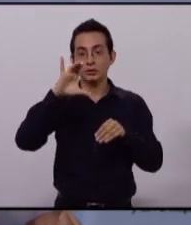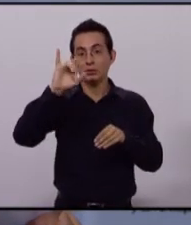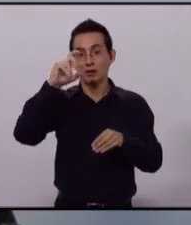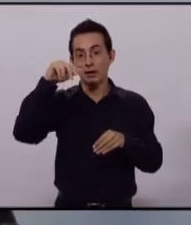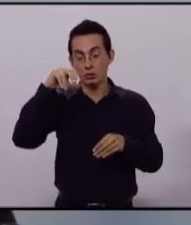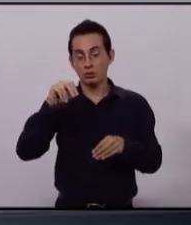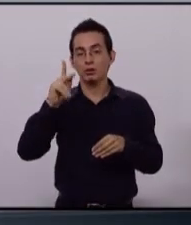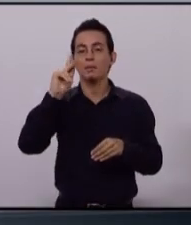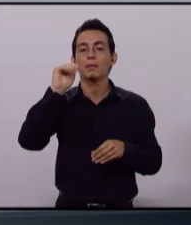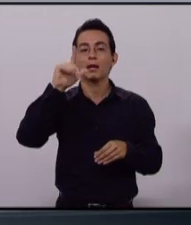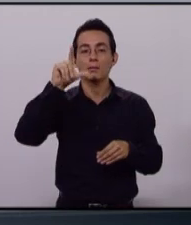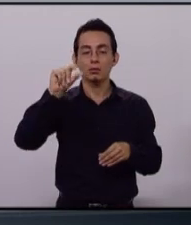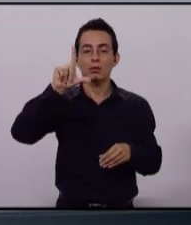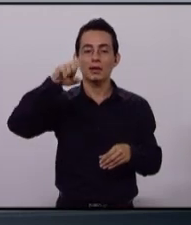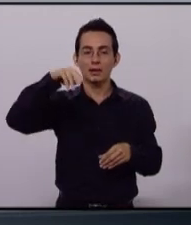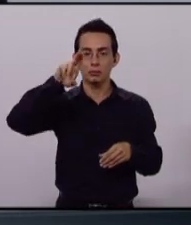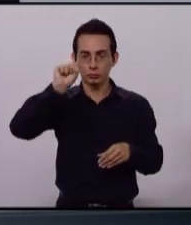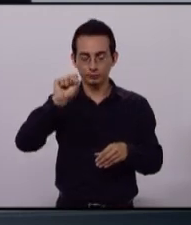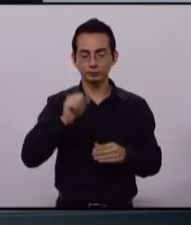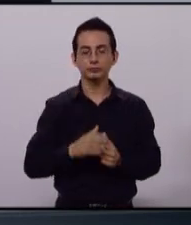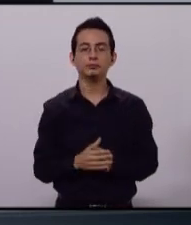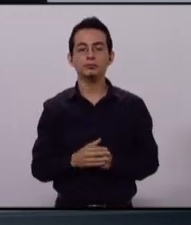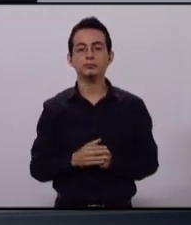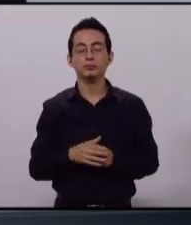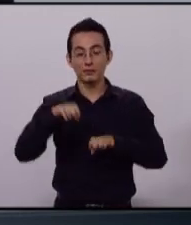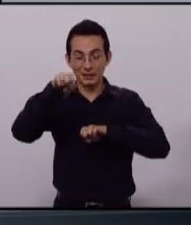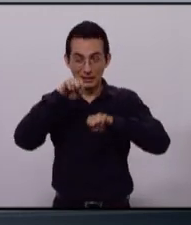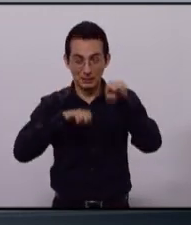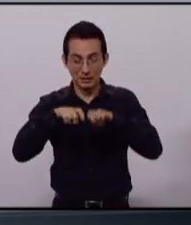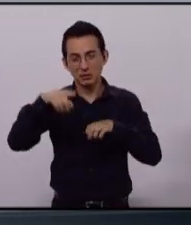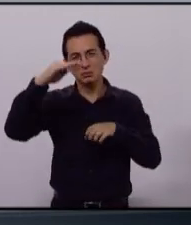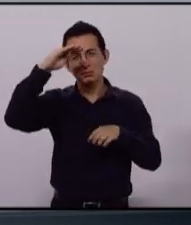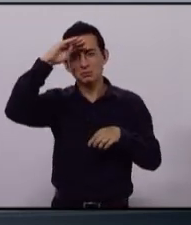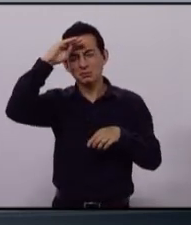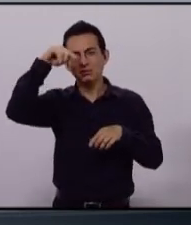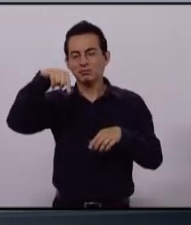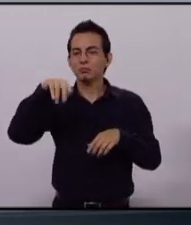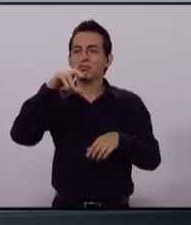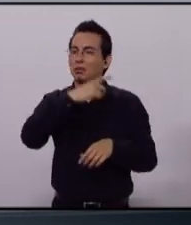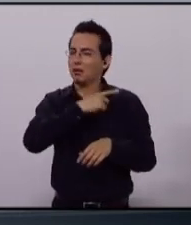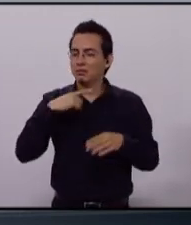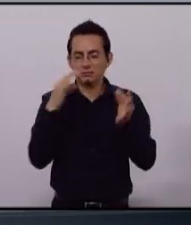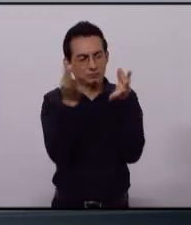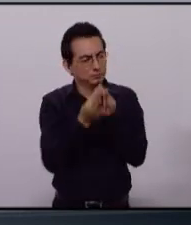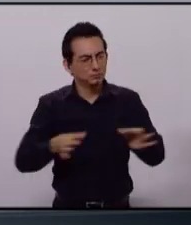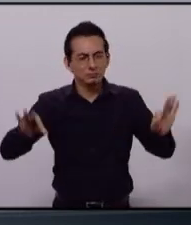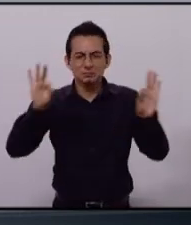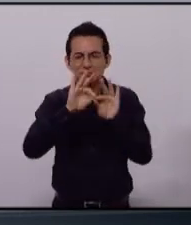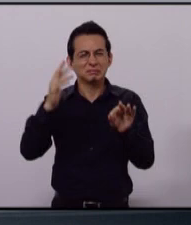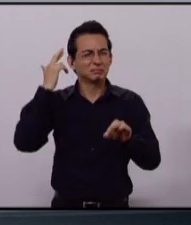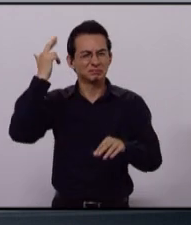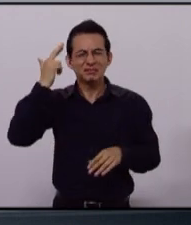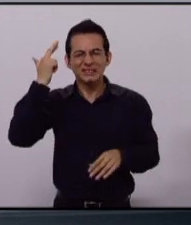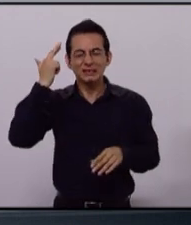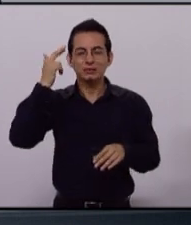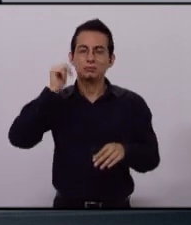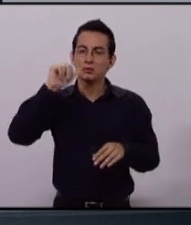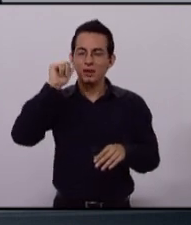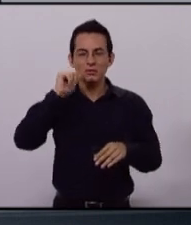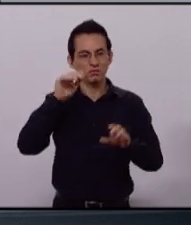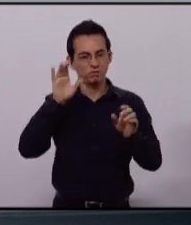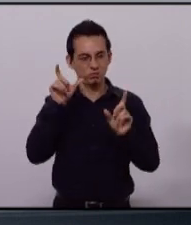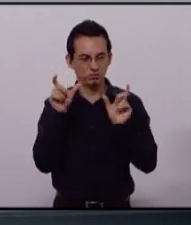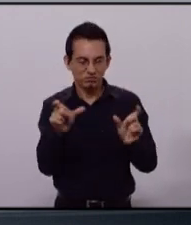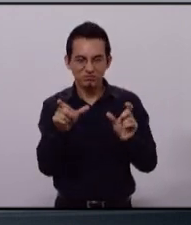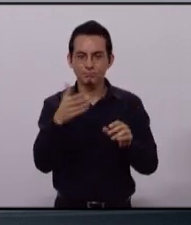Lemus. El empleo no puede generarse en un ambiente de inseguridad y de corrupción. Los gobiernos del PRI han sido